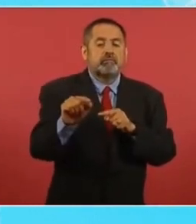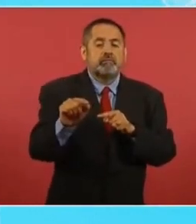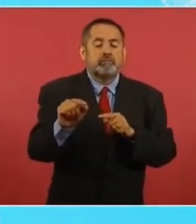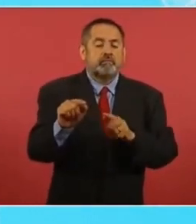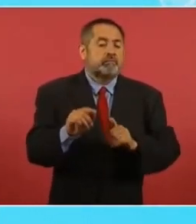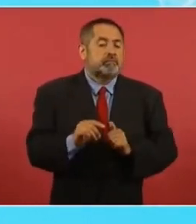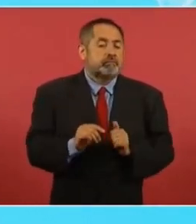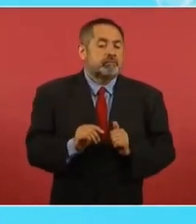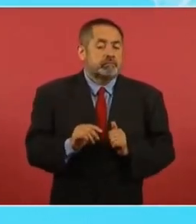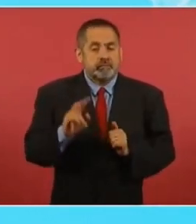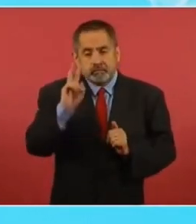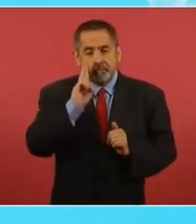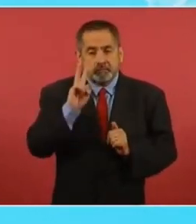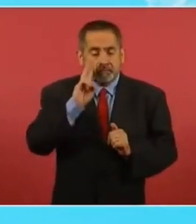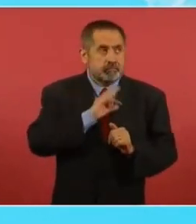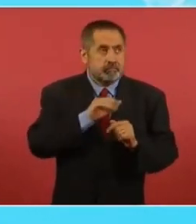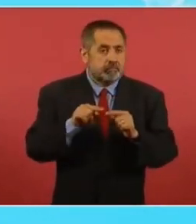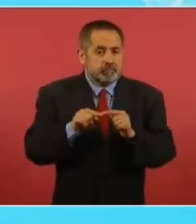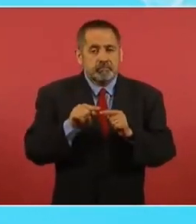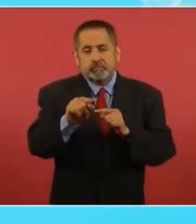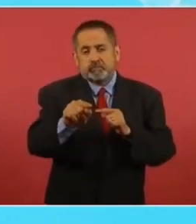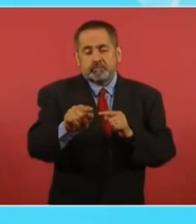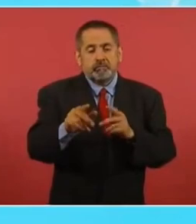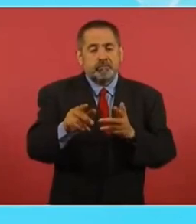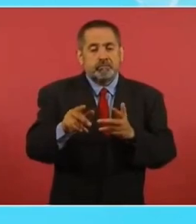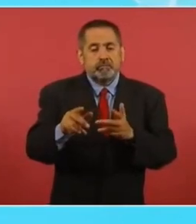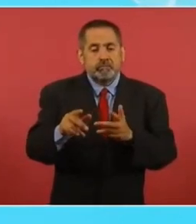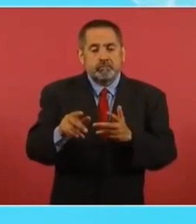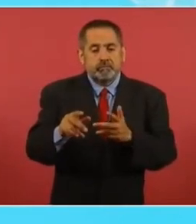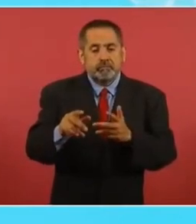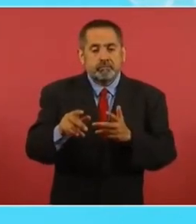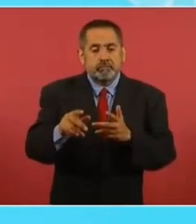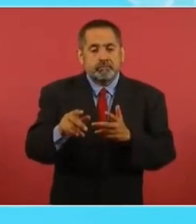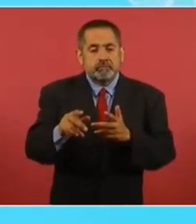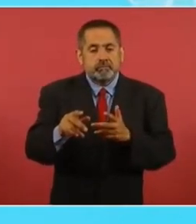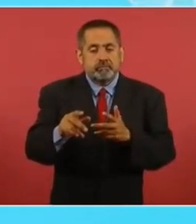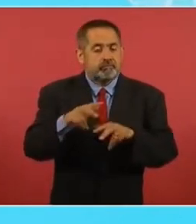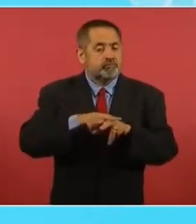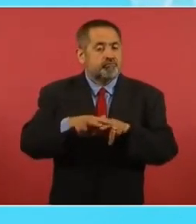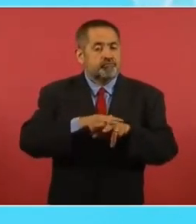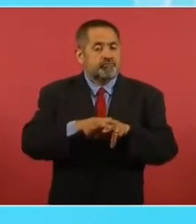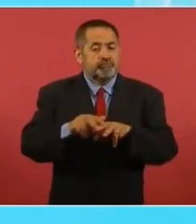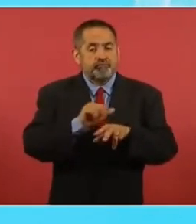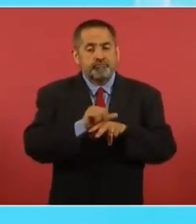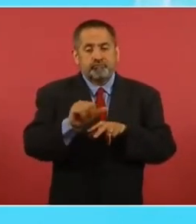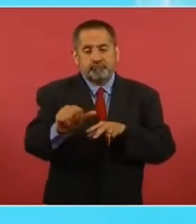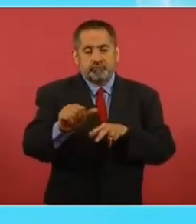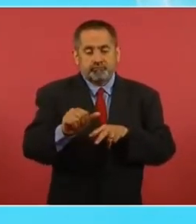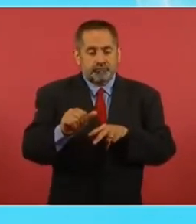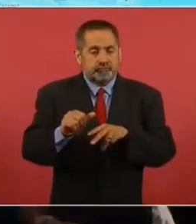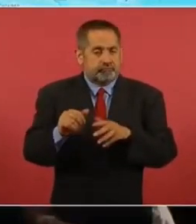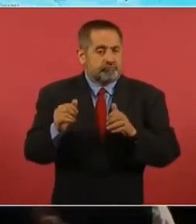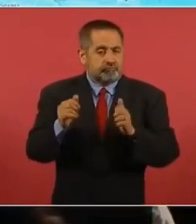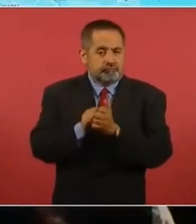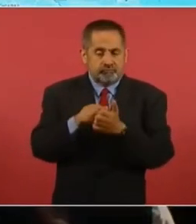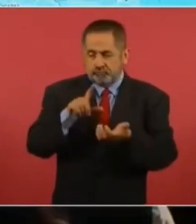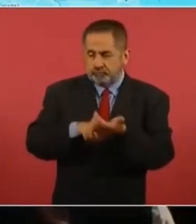y poder utilizar las vías para hacer un tren interurbano